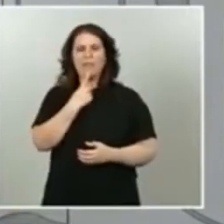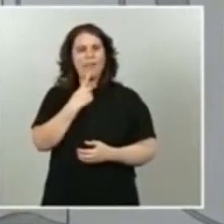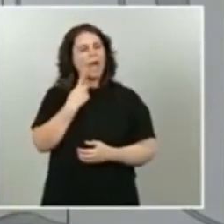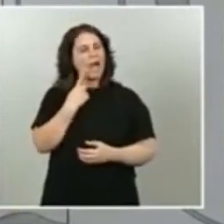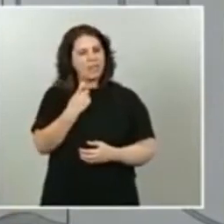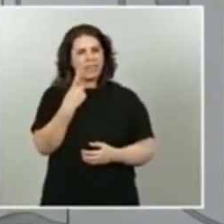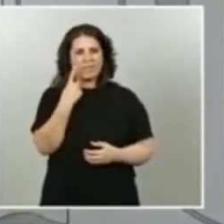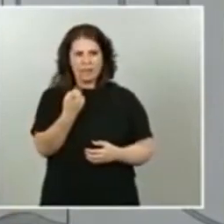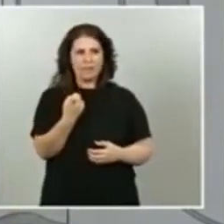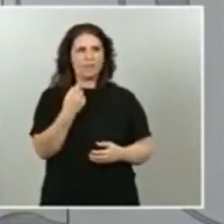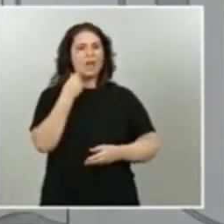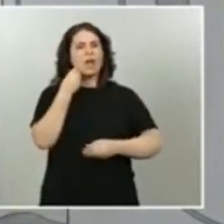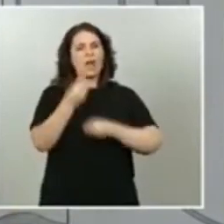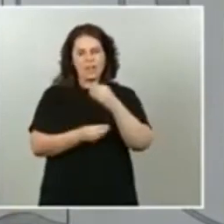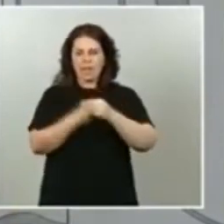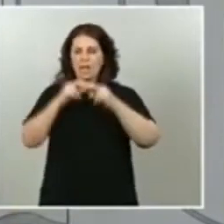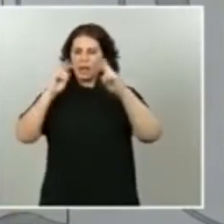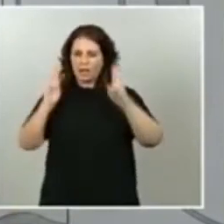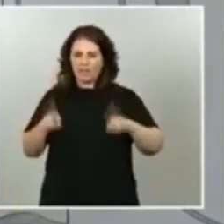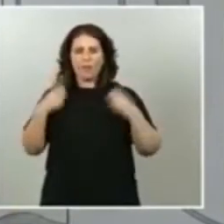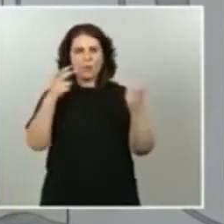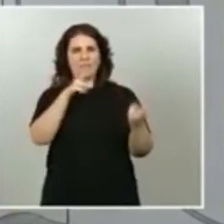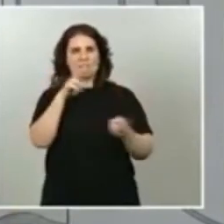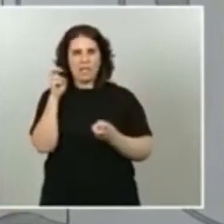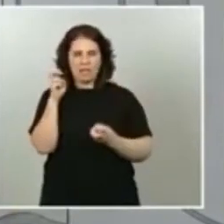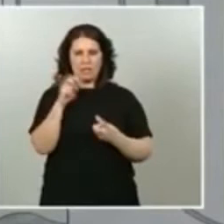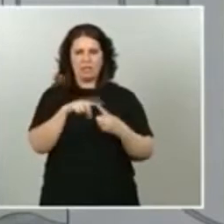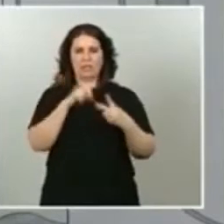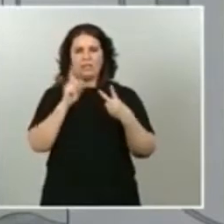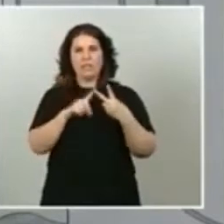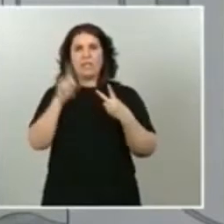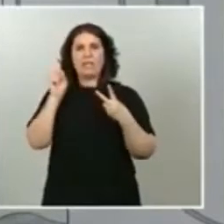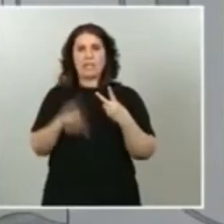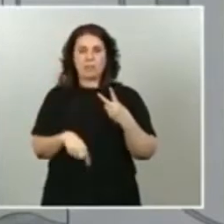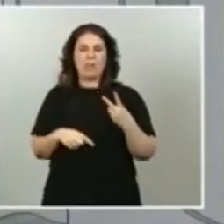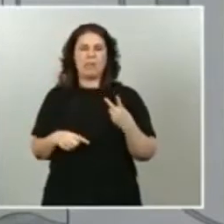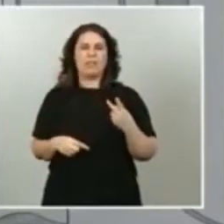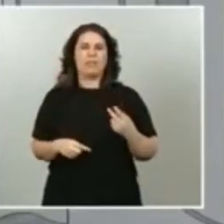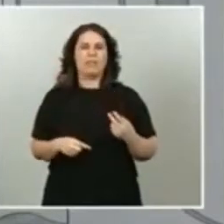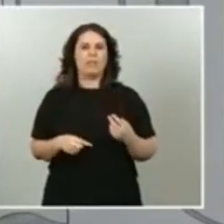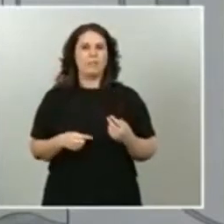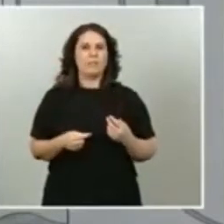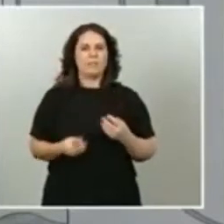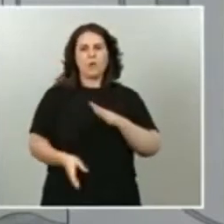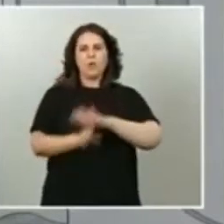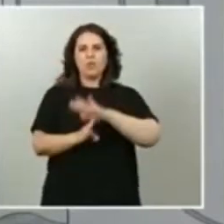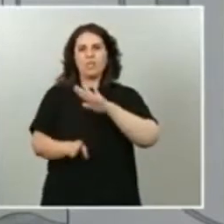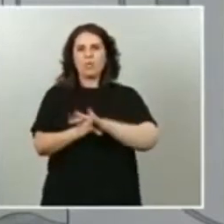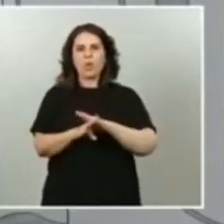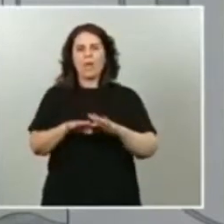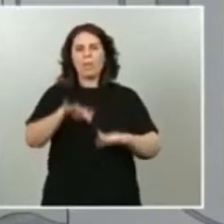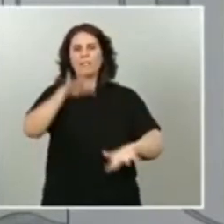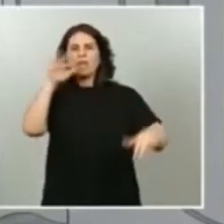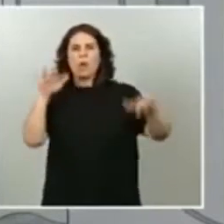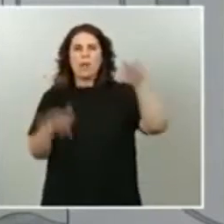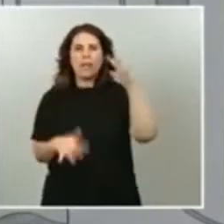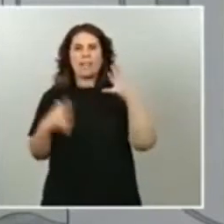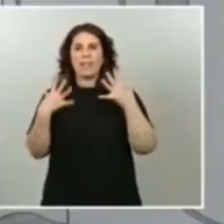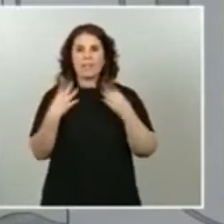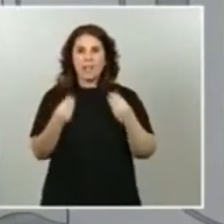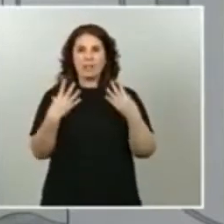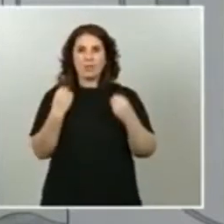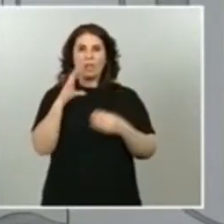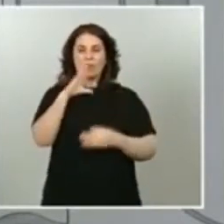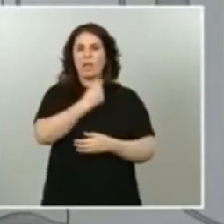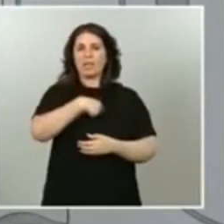esa reforma fiscal y por otra parte que no es posible seguir sosteniendo una desigualdad en nuestro país que hace que